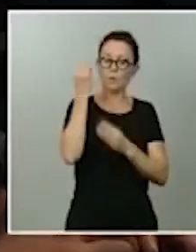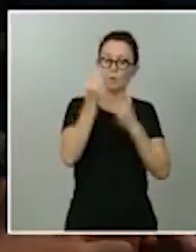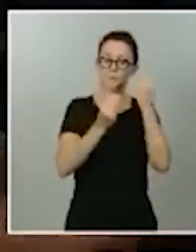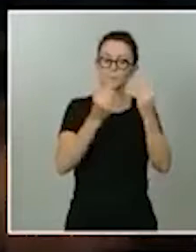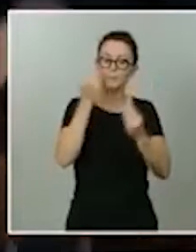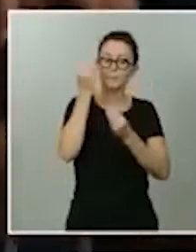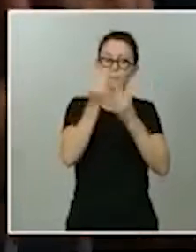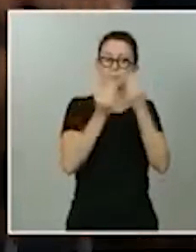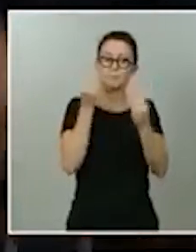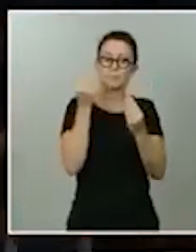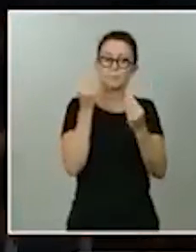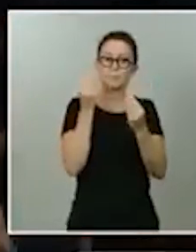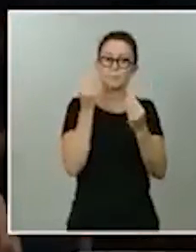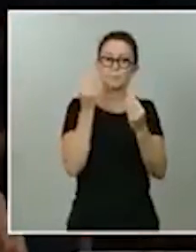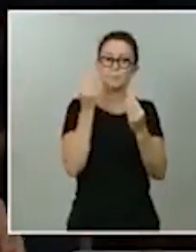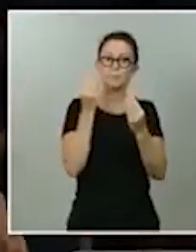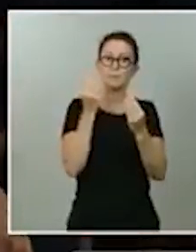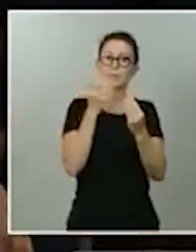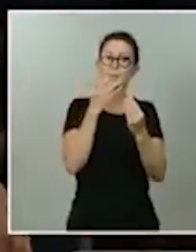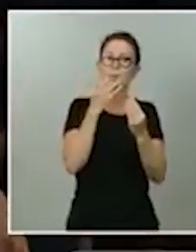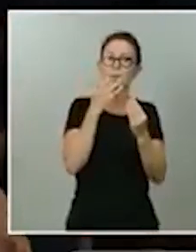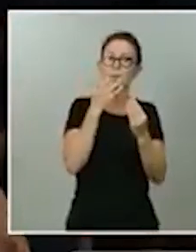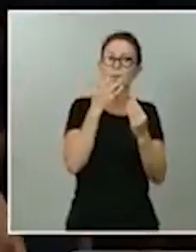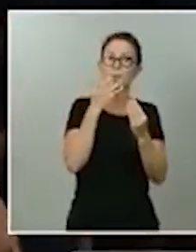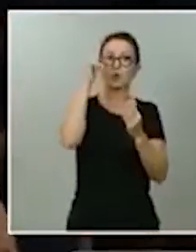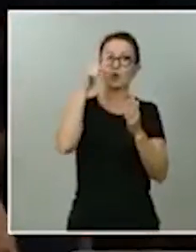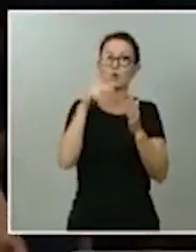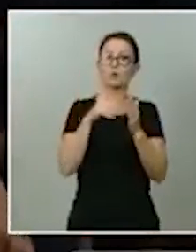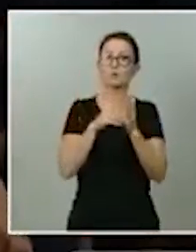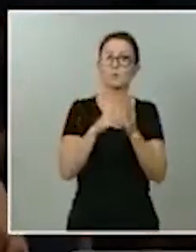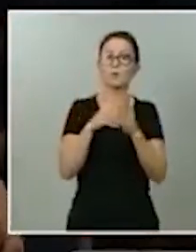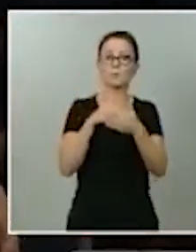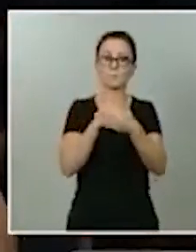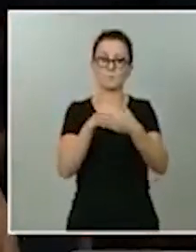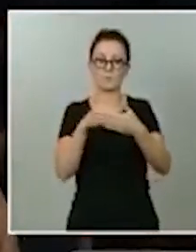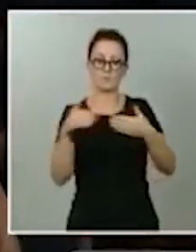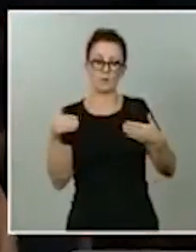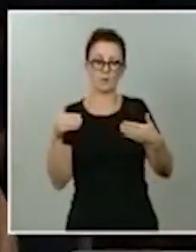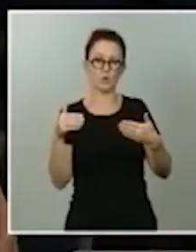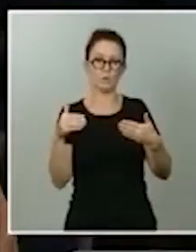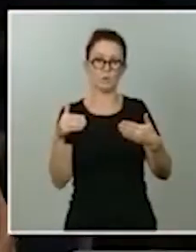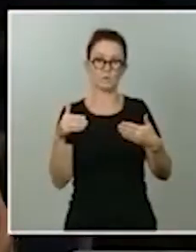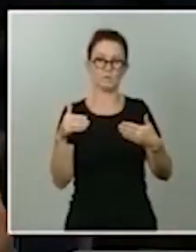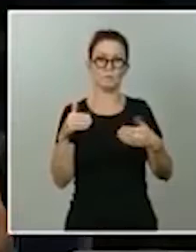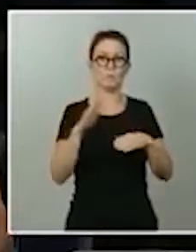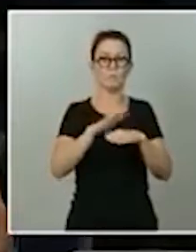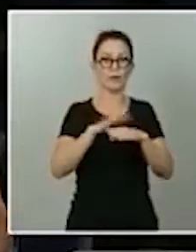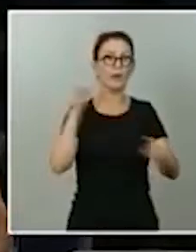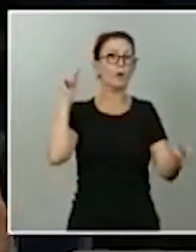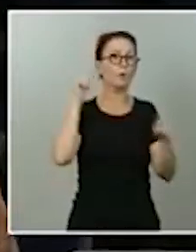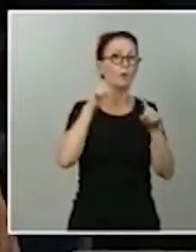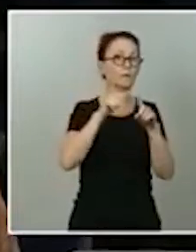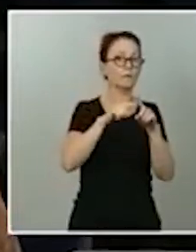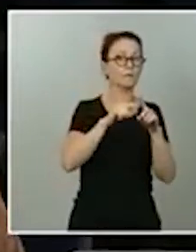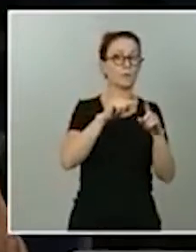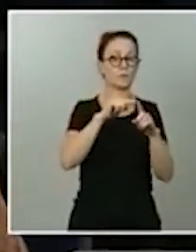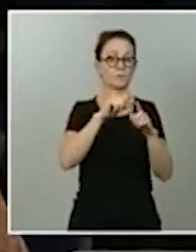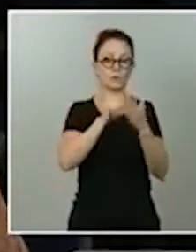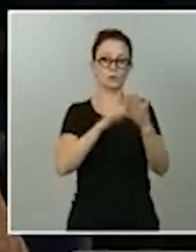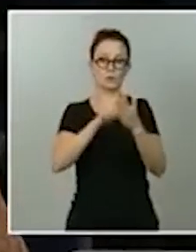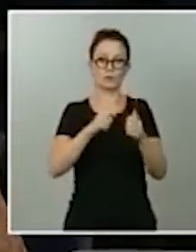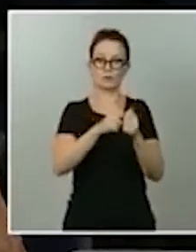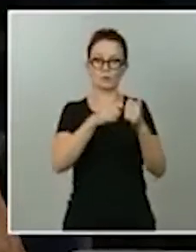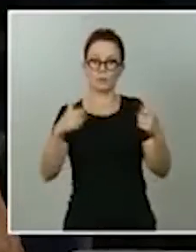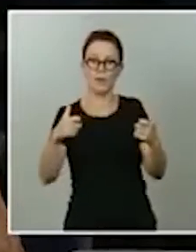los dos mil millones de dinero destinado a reforzar contrataciones a reforzar inversiones en este ámbito si el gobierno se